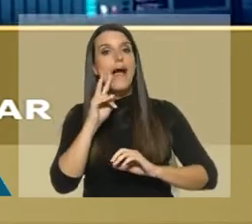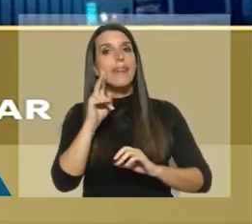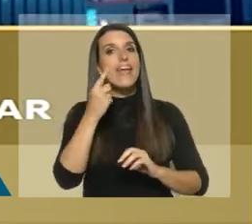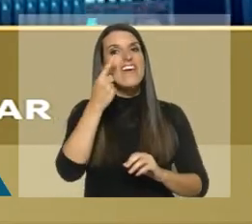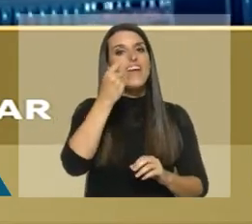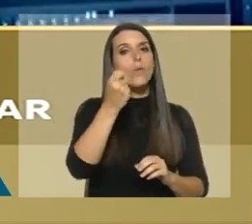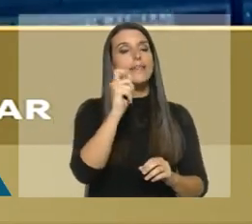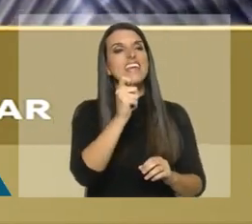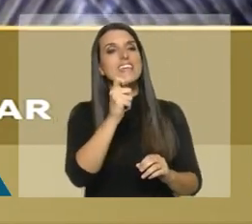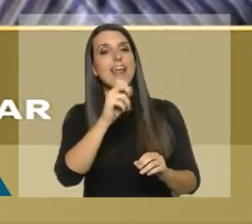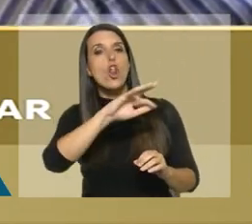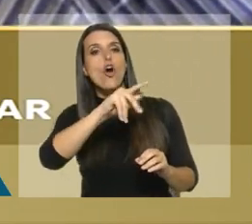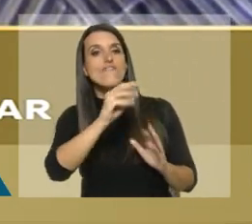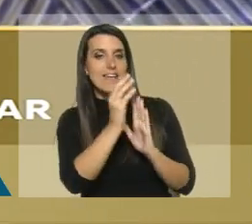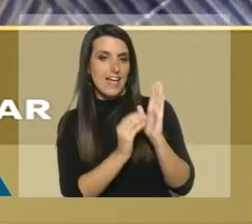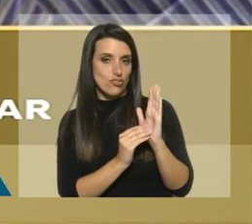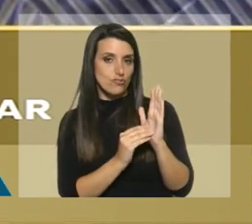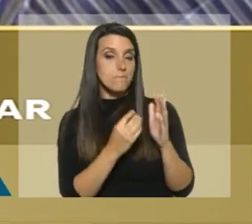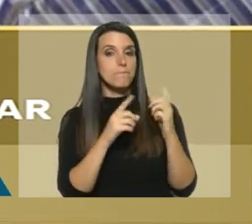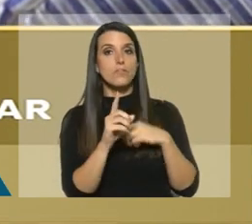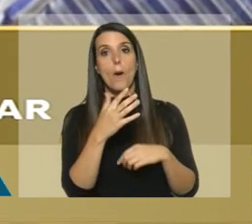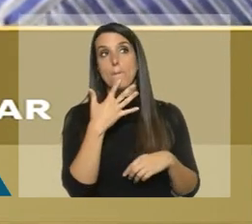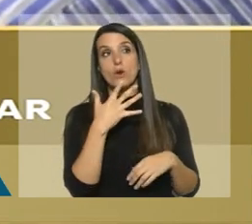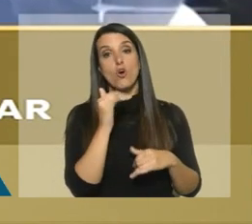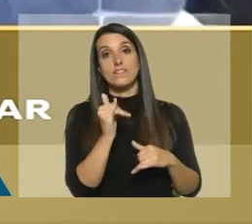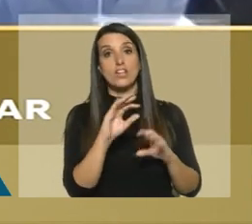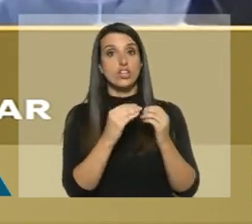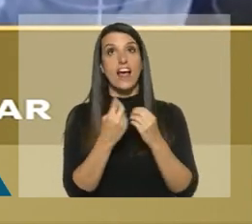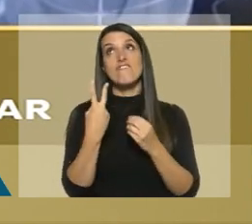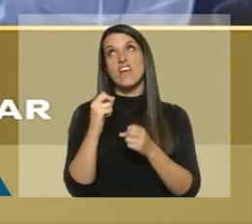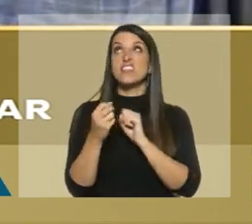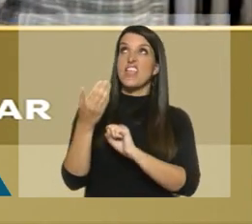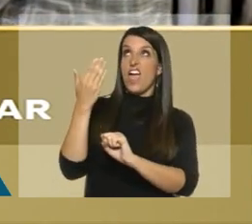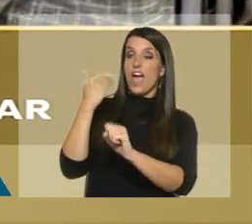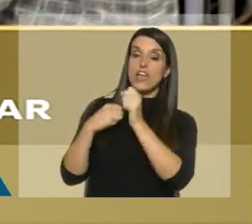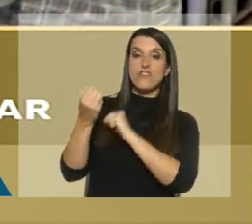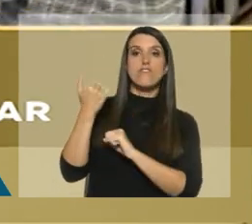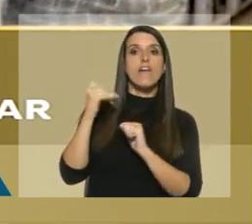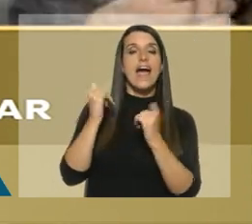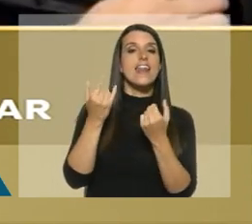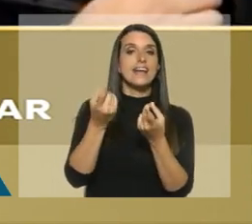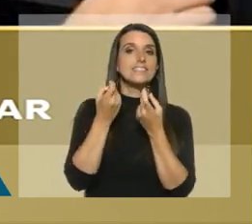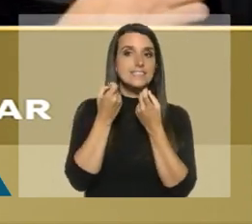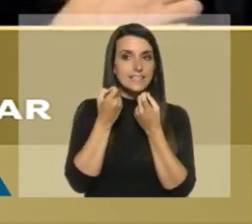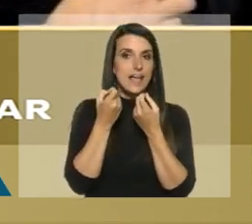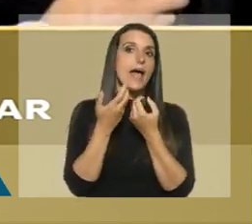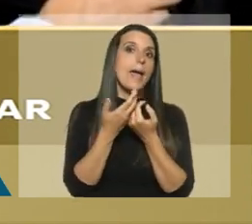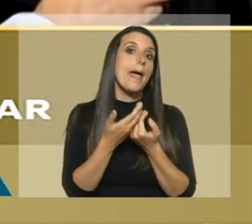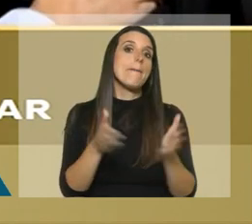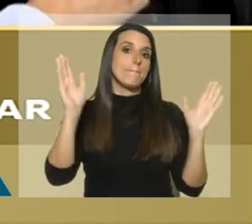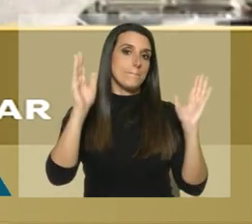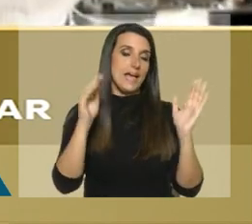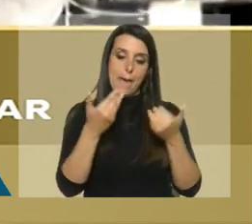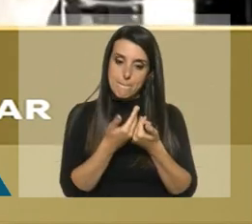ciberdelincuencia que existe hoy día. Entonces, aun cuando tiene 20 años, tal vez es necesario que arranquemos el camino